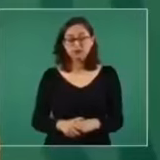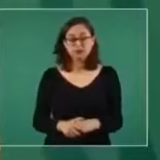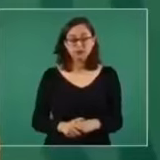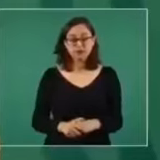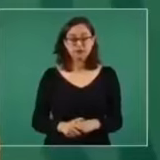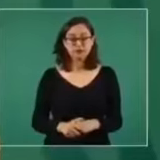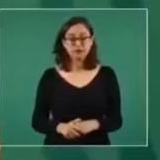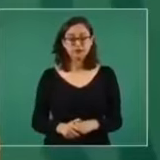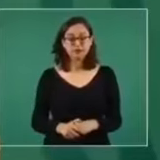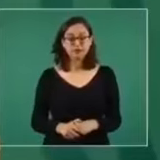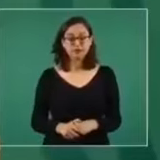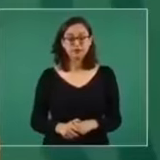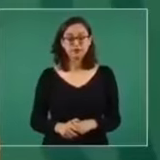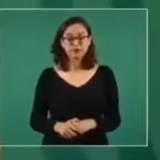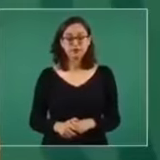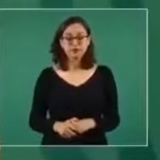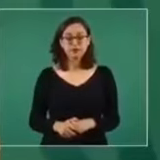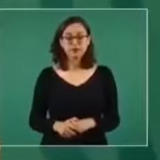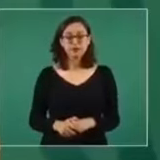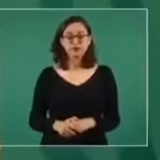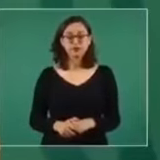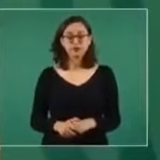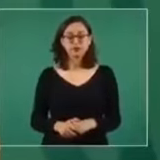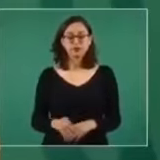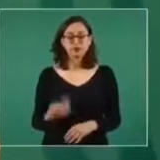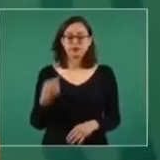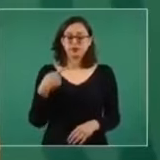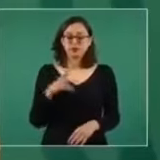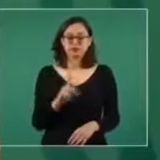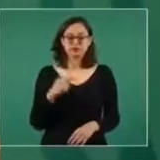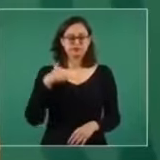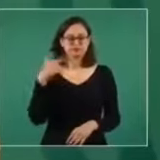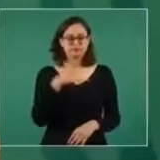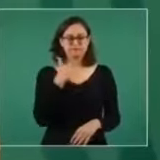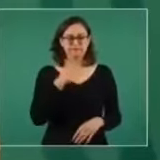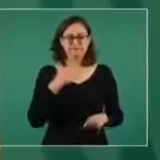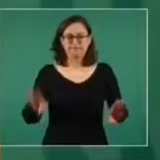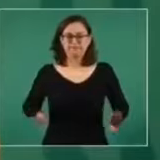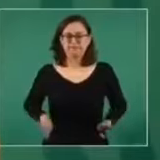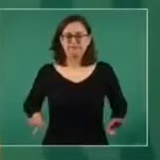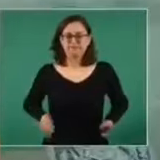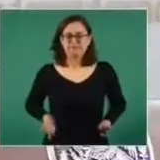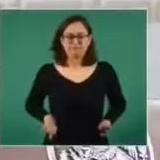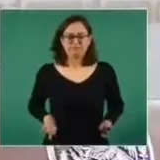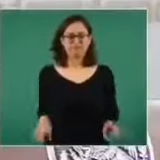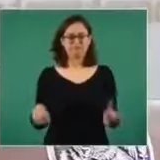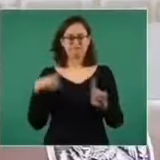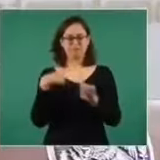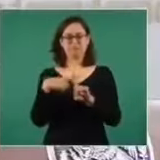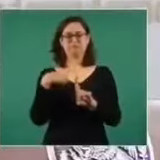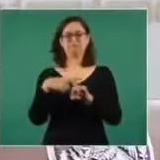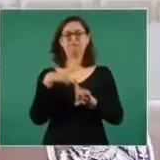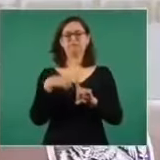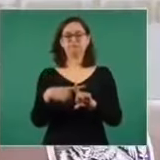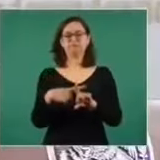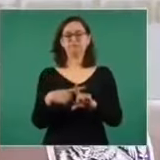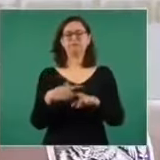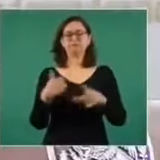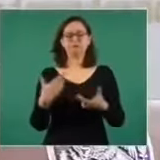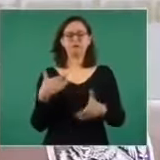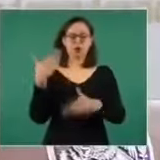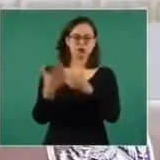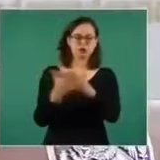Yo estoy optimista y vamos a estar pendientes